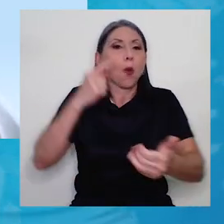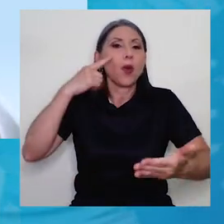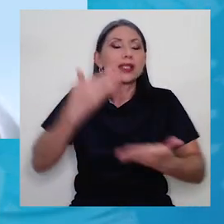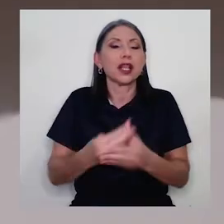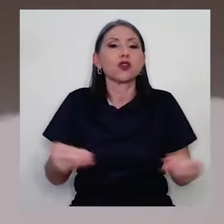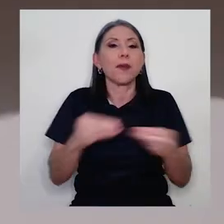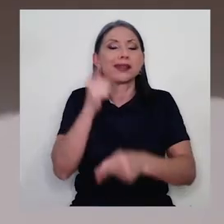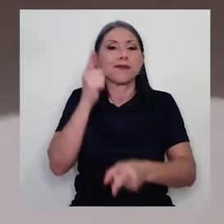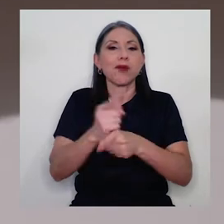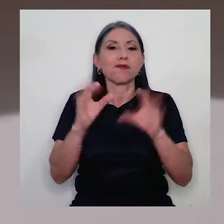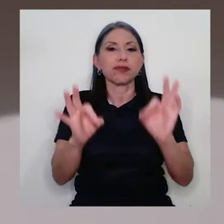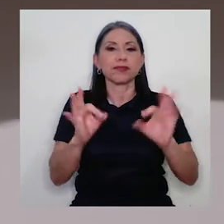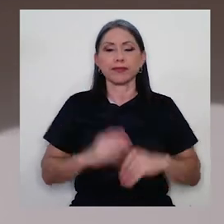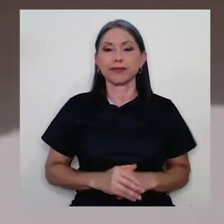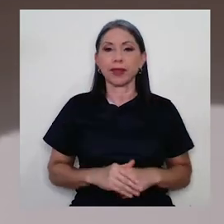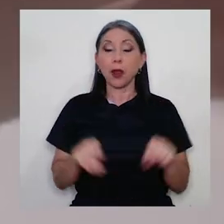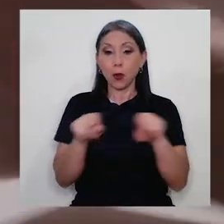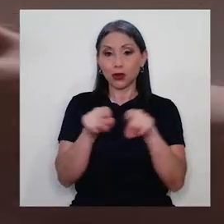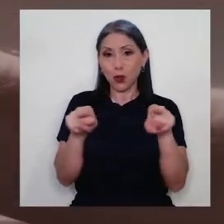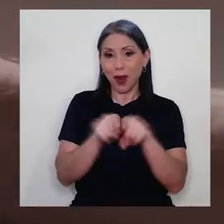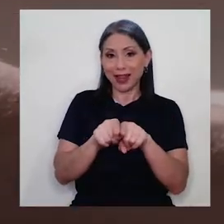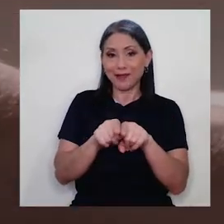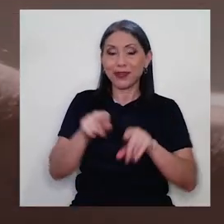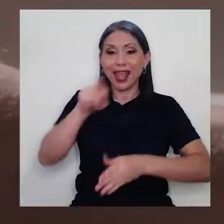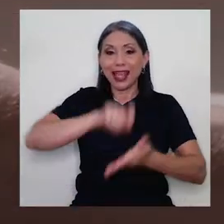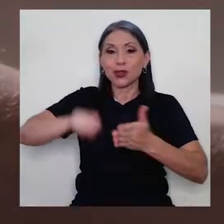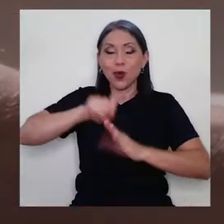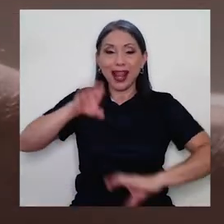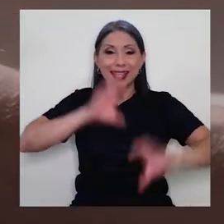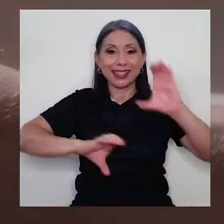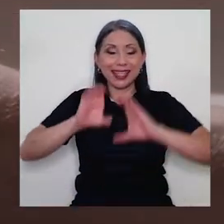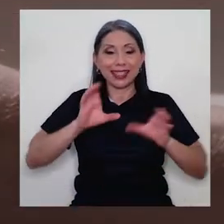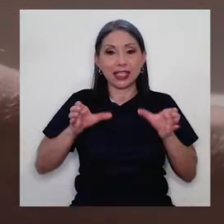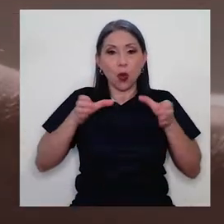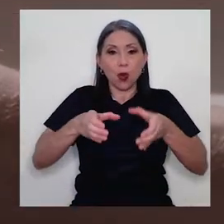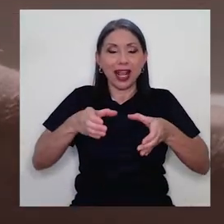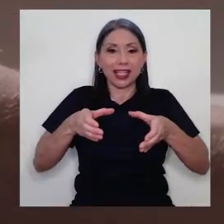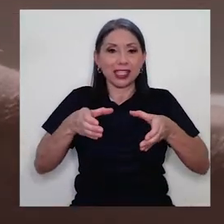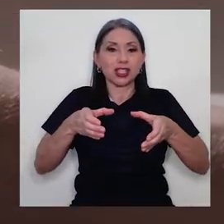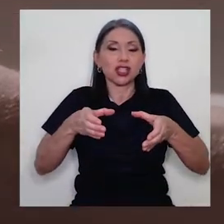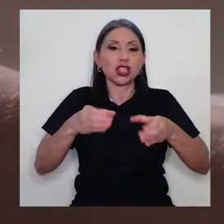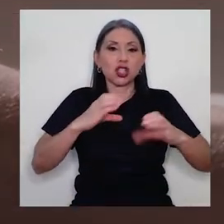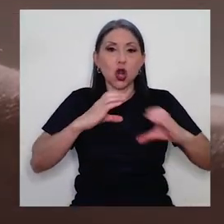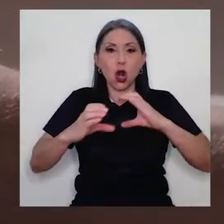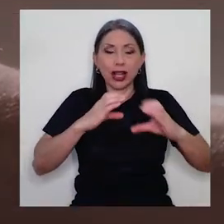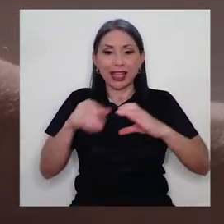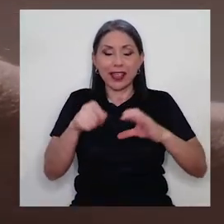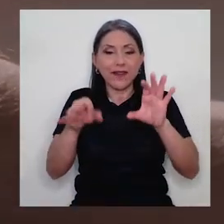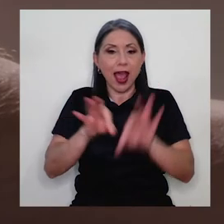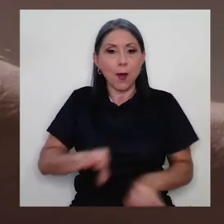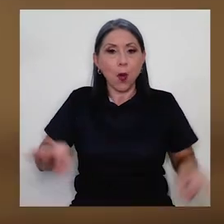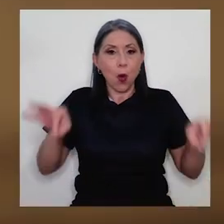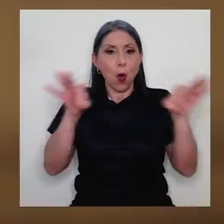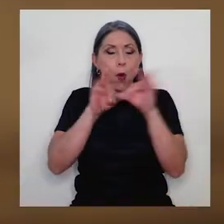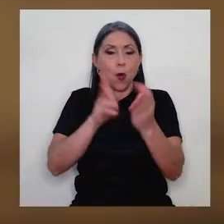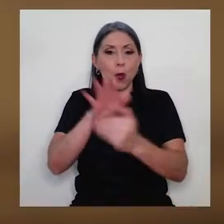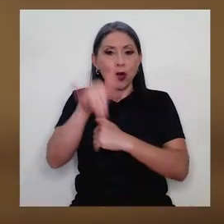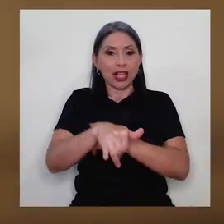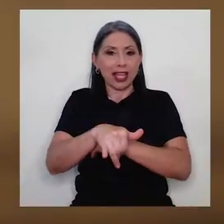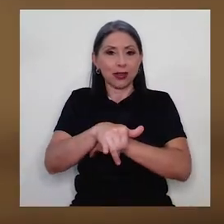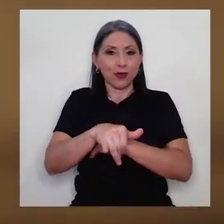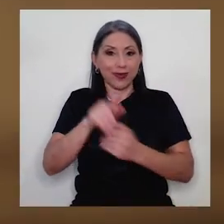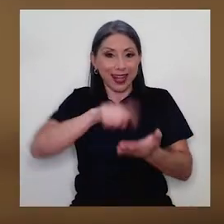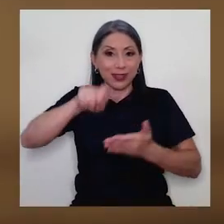efectivos. Por su parte, la Escuela de Ciencias de Comunicación Colectiva ha sido clave en este proyecto, pues ha